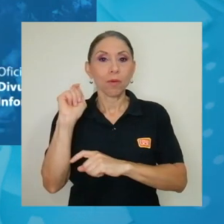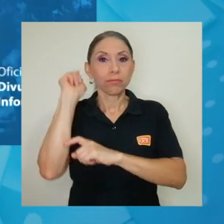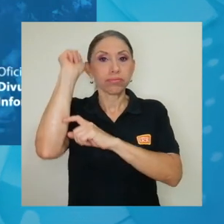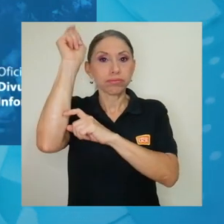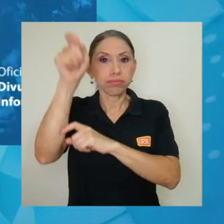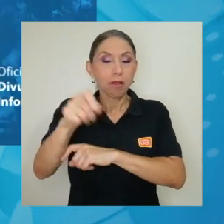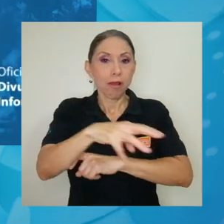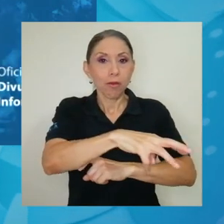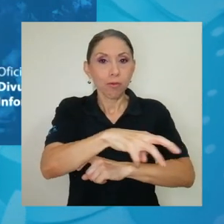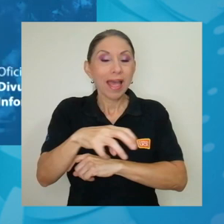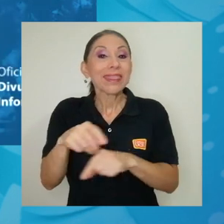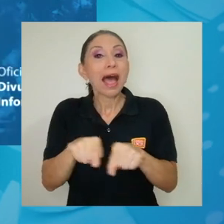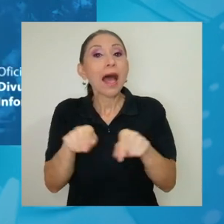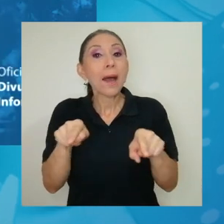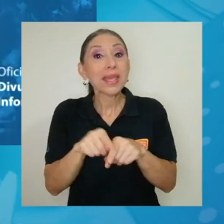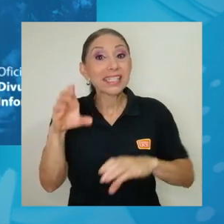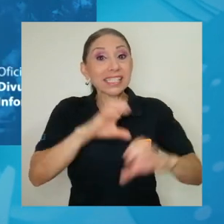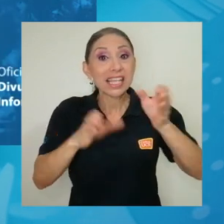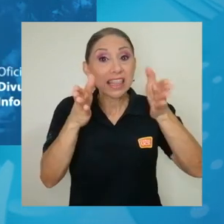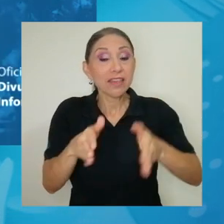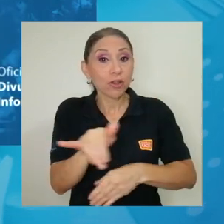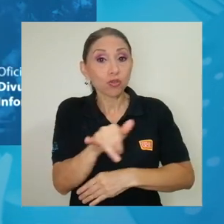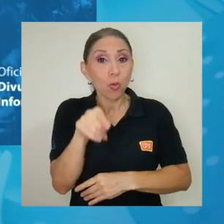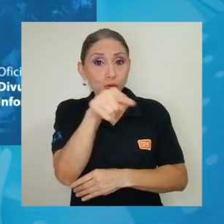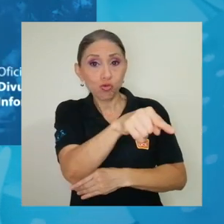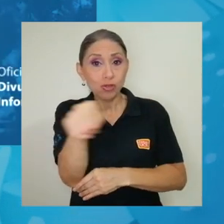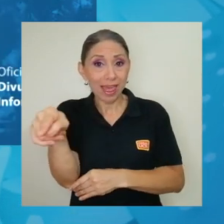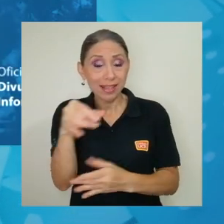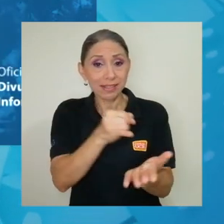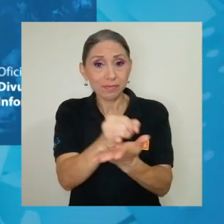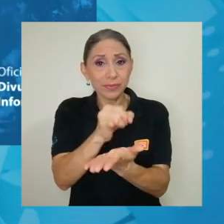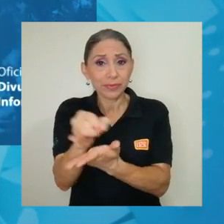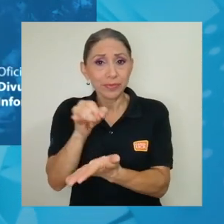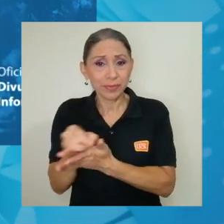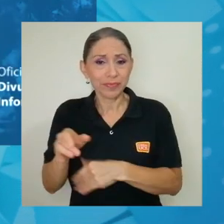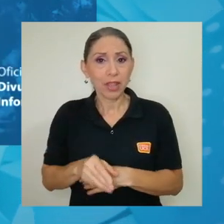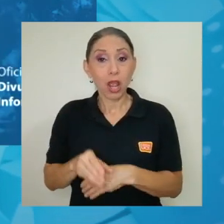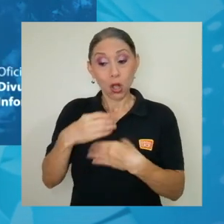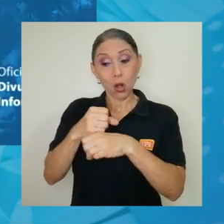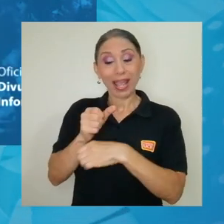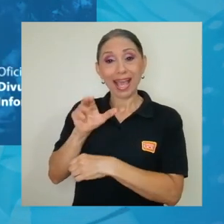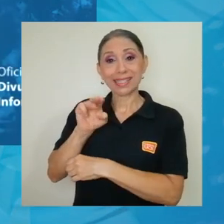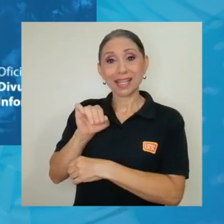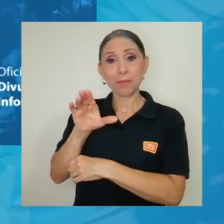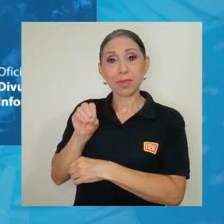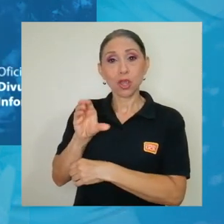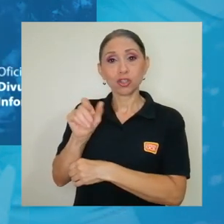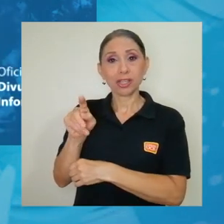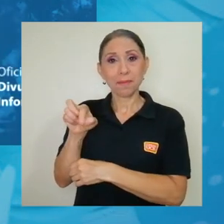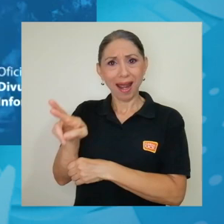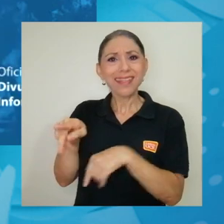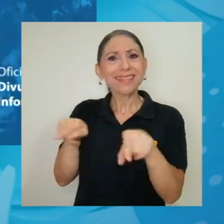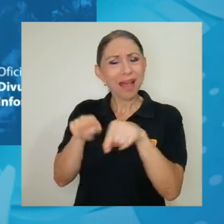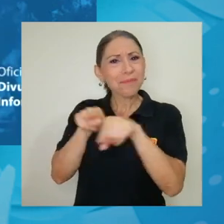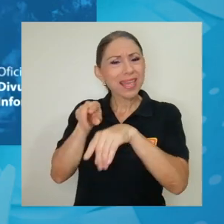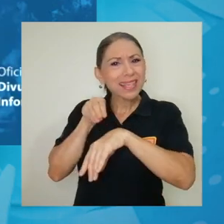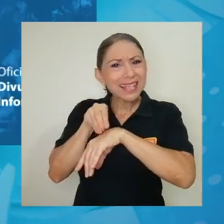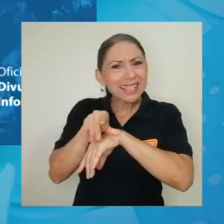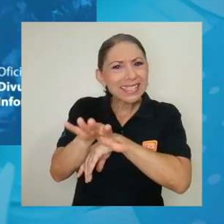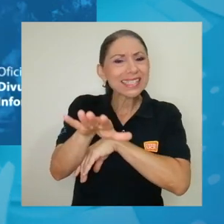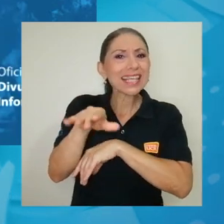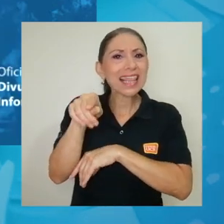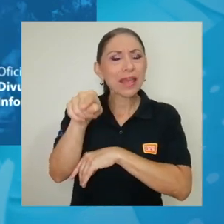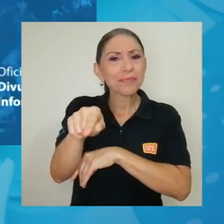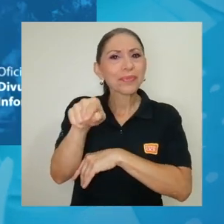científicos como ustedes para sus estudios, ¿verdad? ¿Incide lo que hace el mío CIMAR a lo largo de 10 años en esa otra